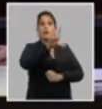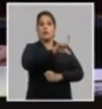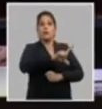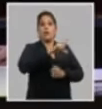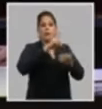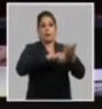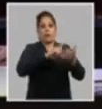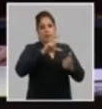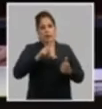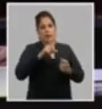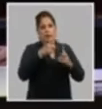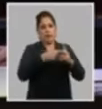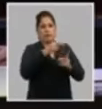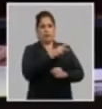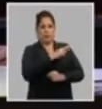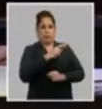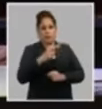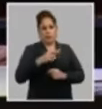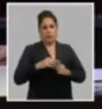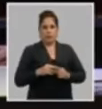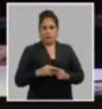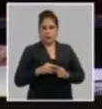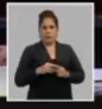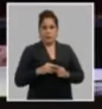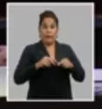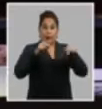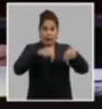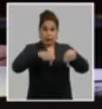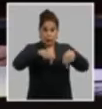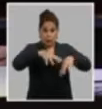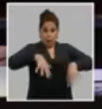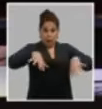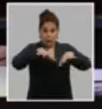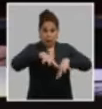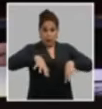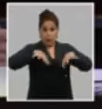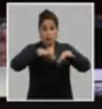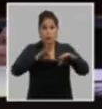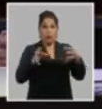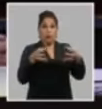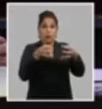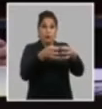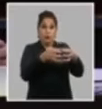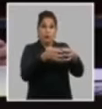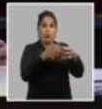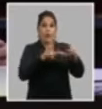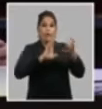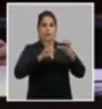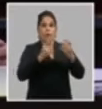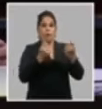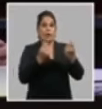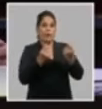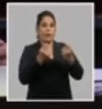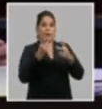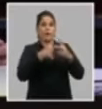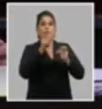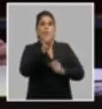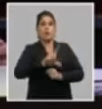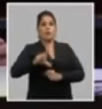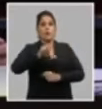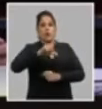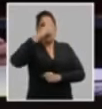del partido y la revolución. La actualización de la conceptualización del modelo económico y social